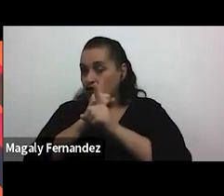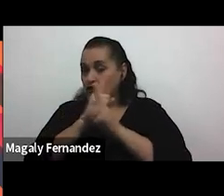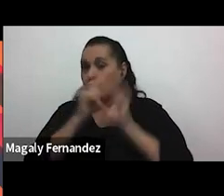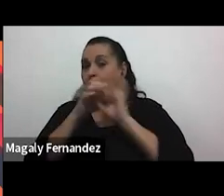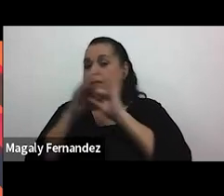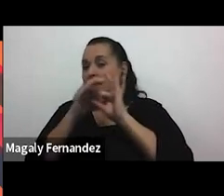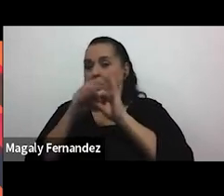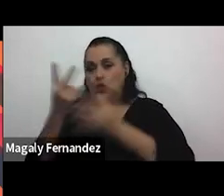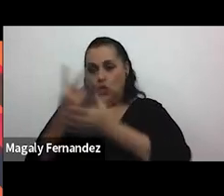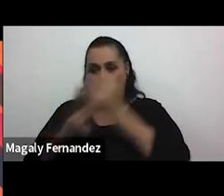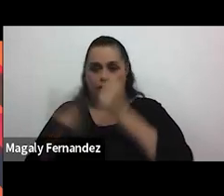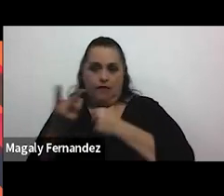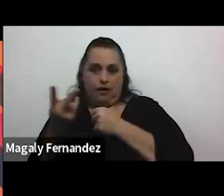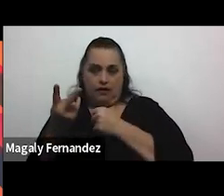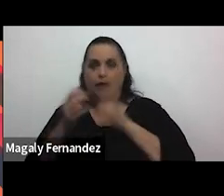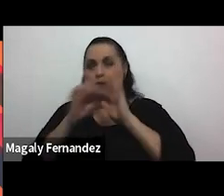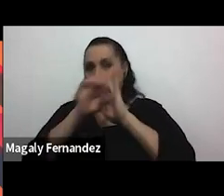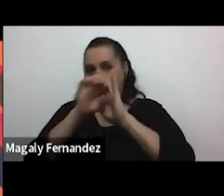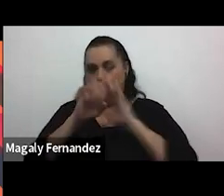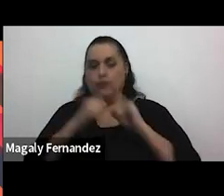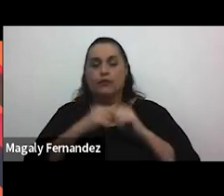de pareja por ejemplo entonces